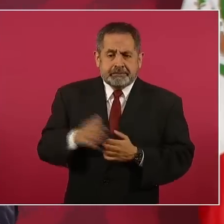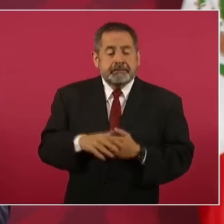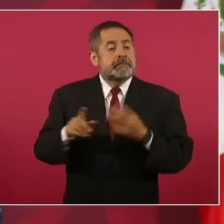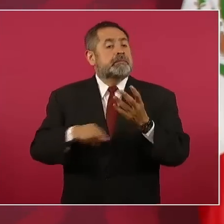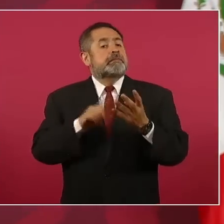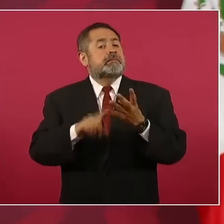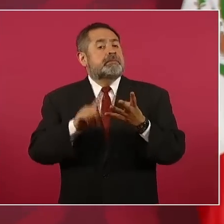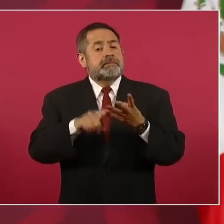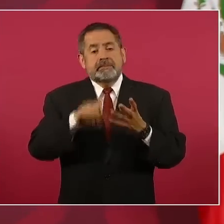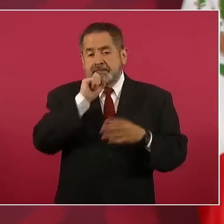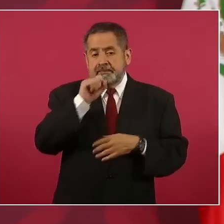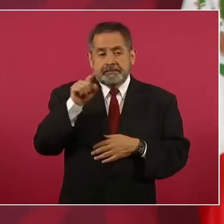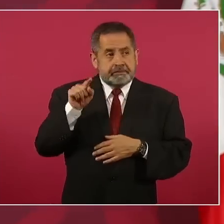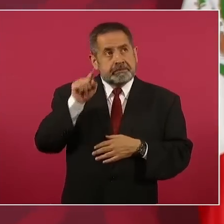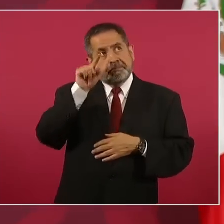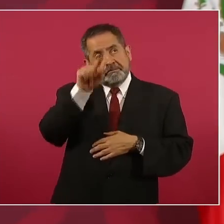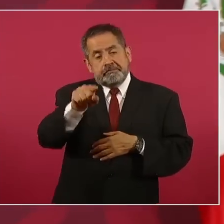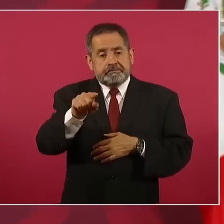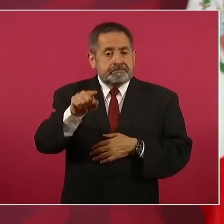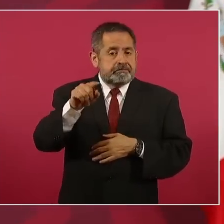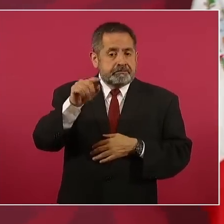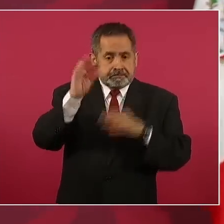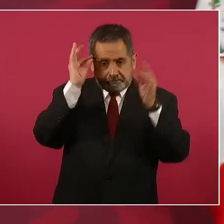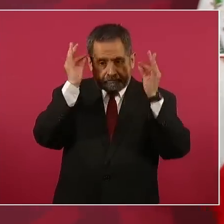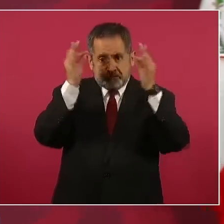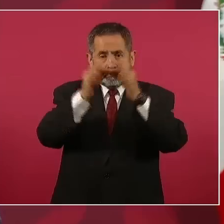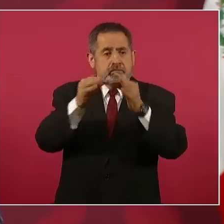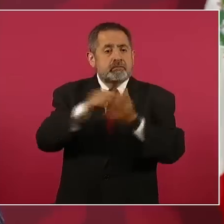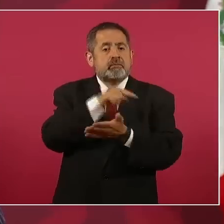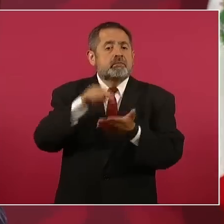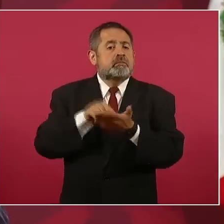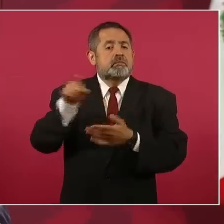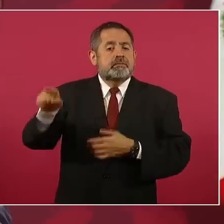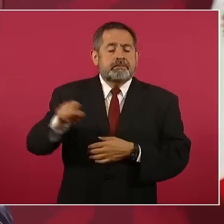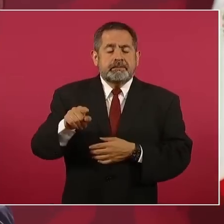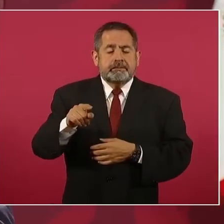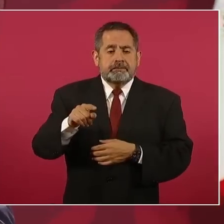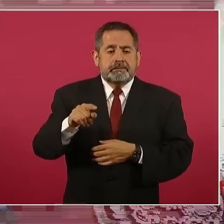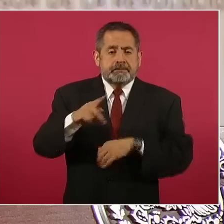aduana de Piedras Negras